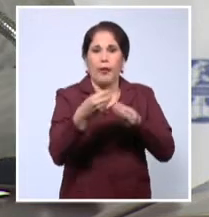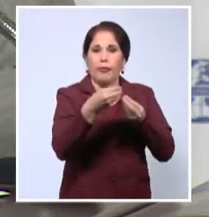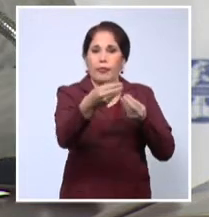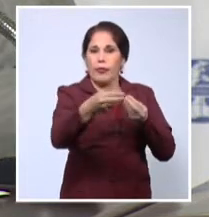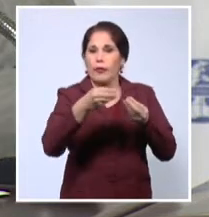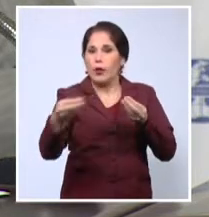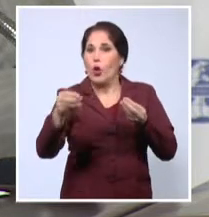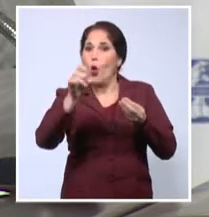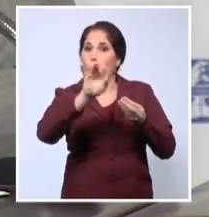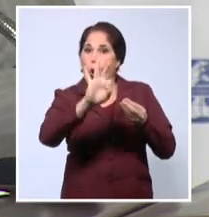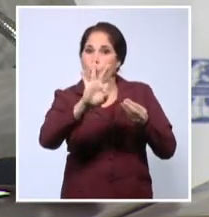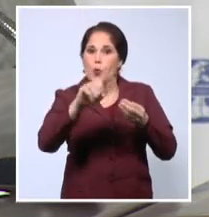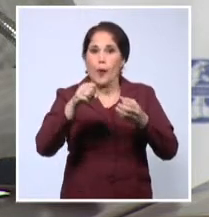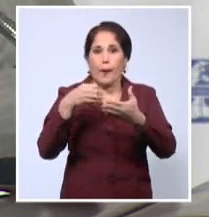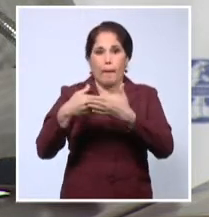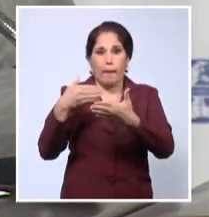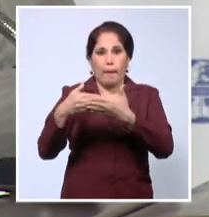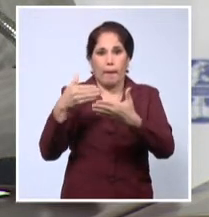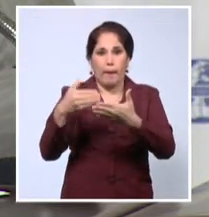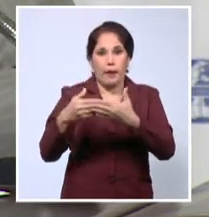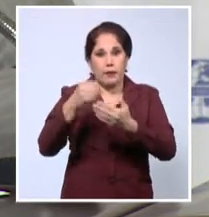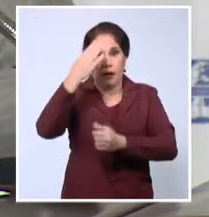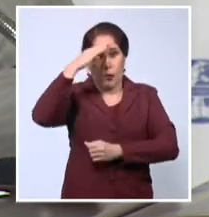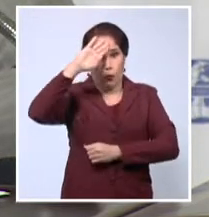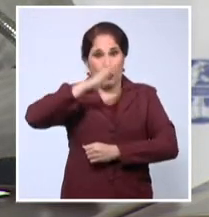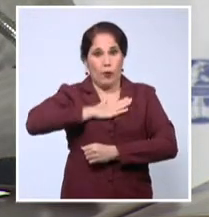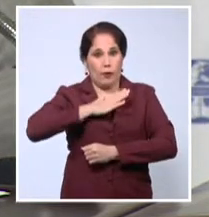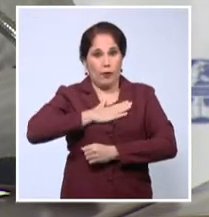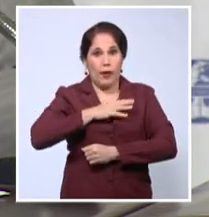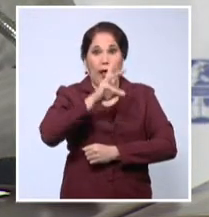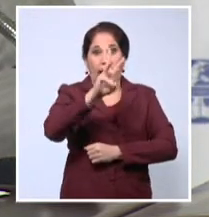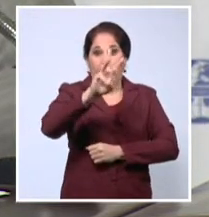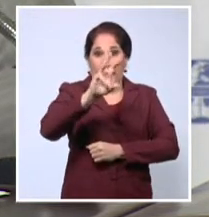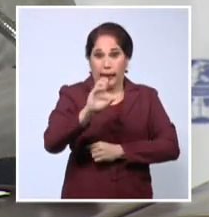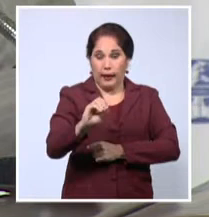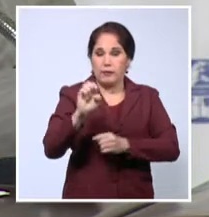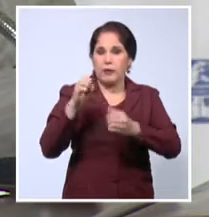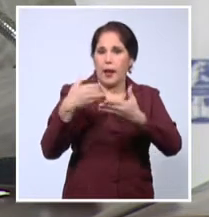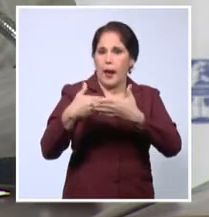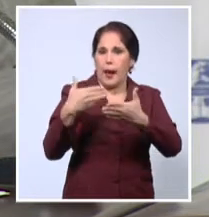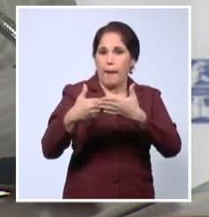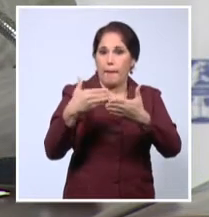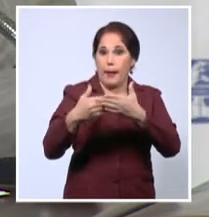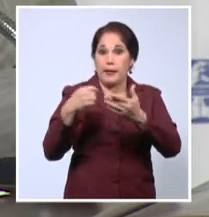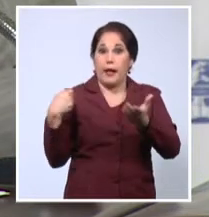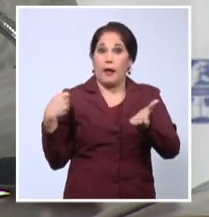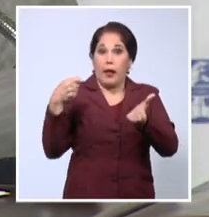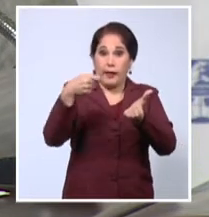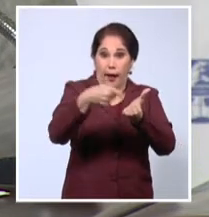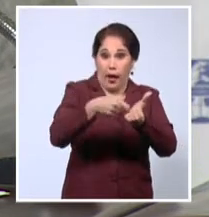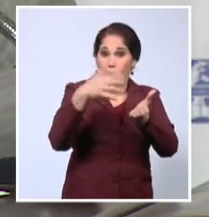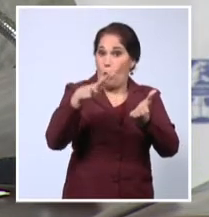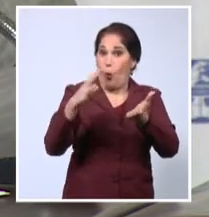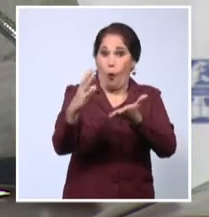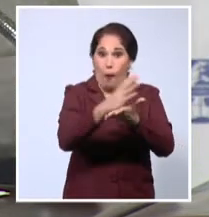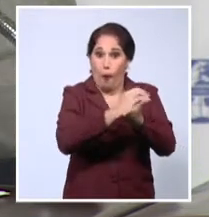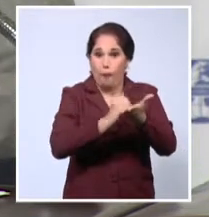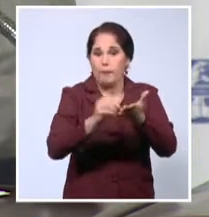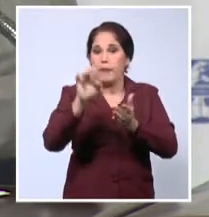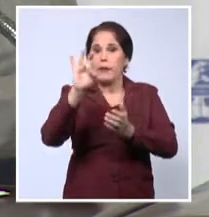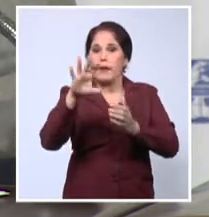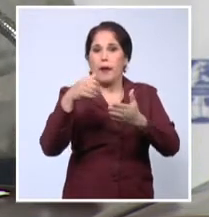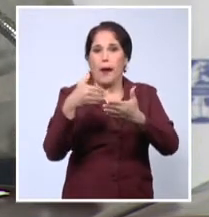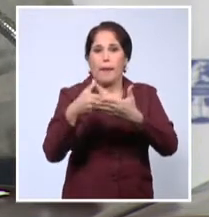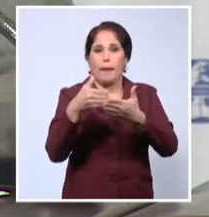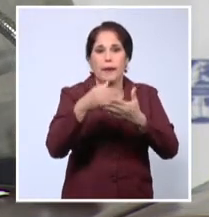8 en empresas de capital totalmente cubano, 30 en empresas de capital totalmente extranjero, 15 empresas